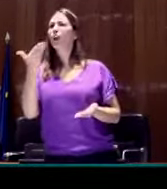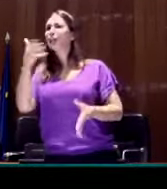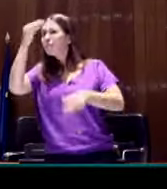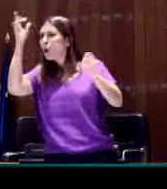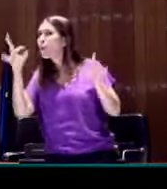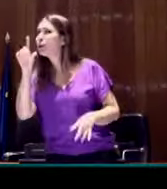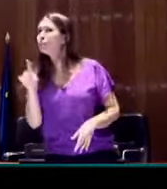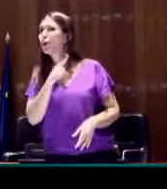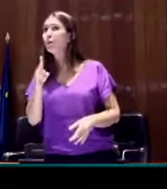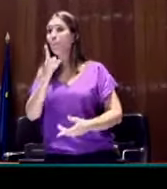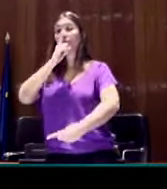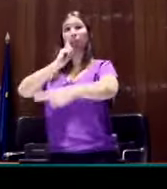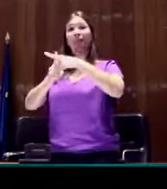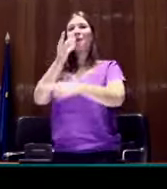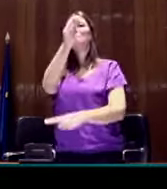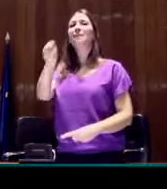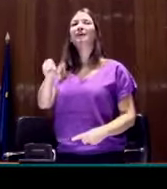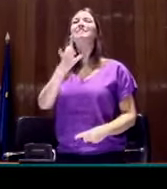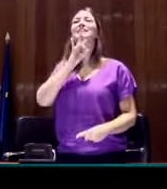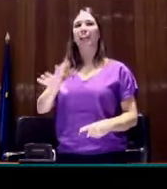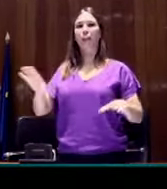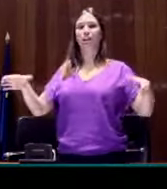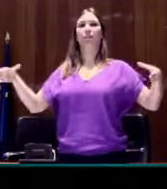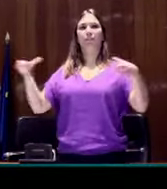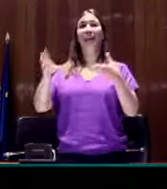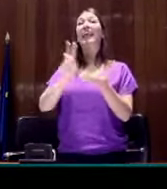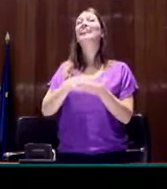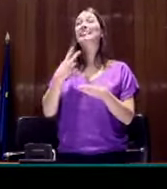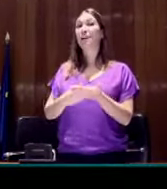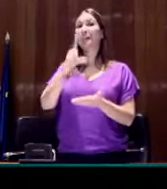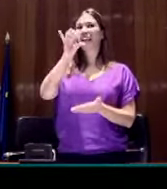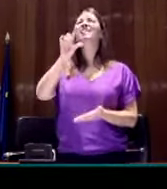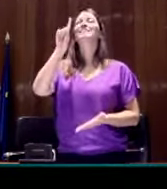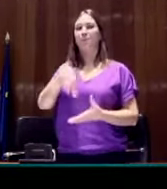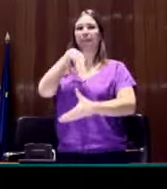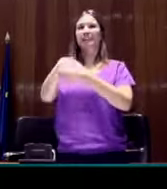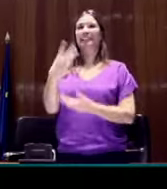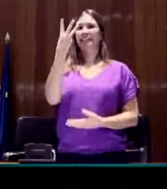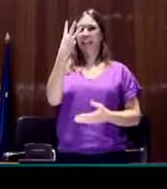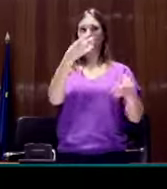y a un grupo intermedio, que sería la comunidad de intérpretes de lengua de signos.